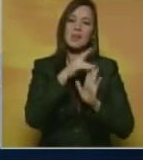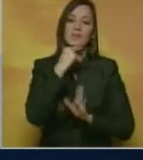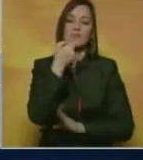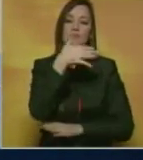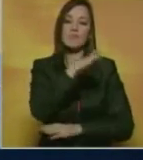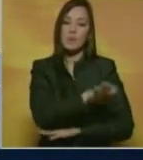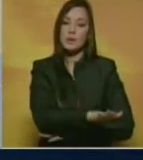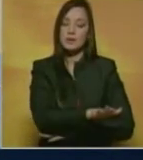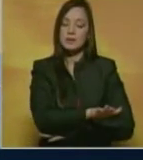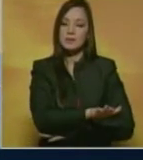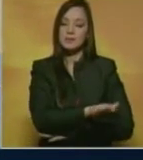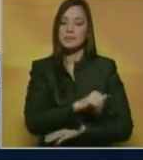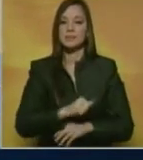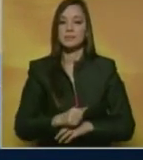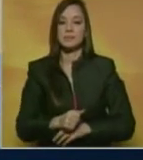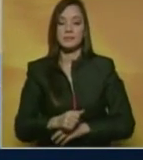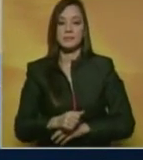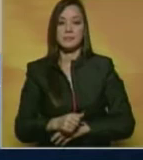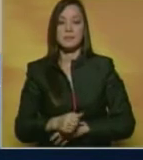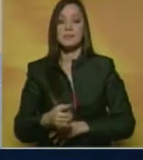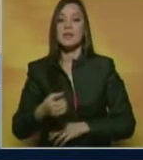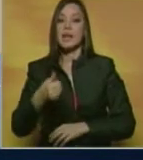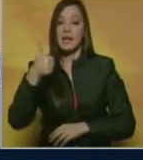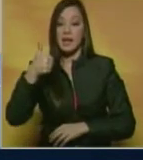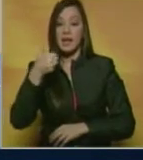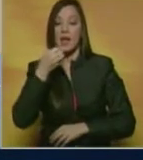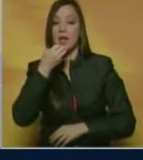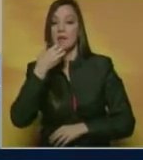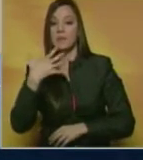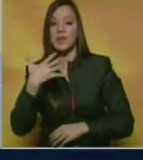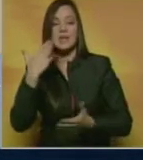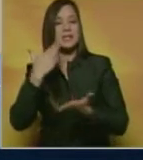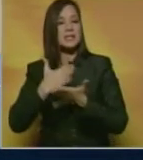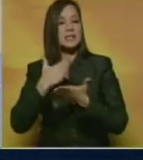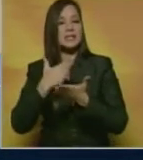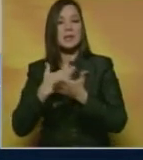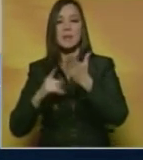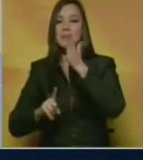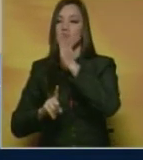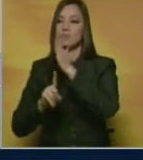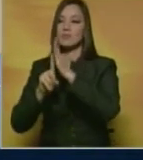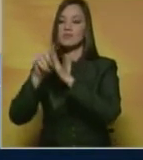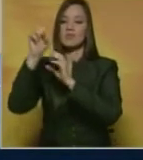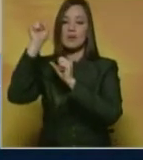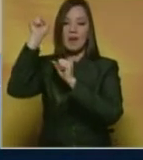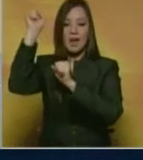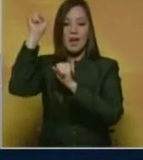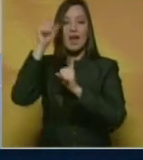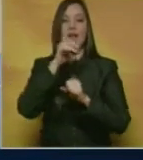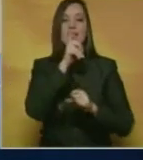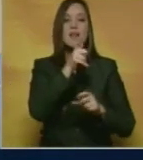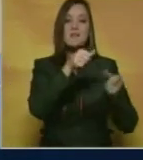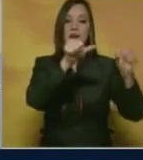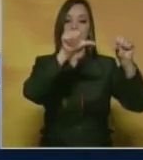muerte que el bien siempre despertará sobre el mal